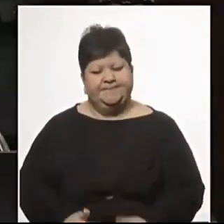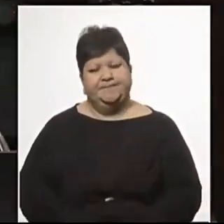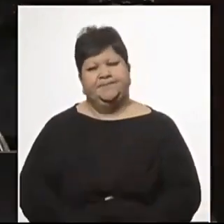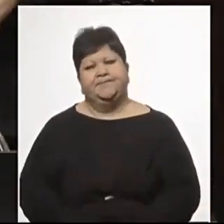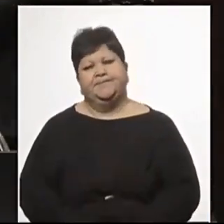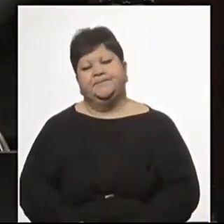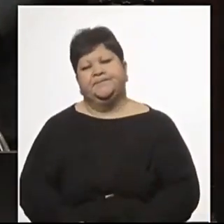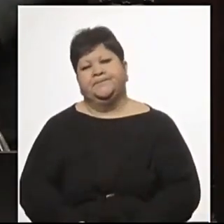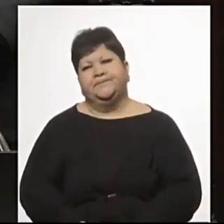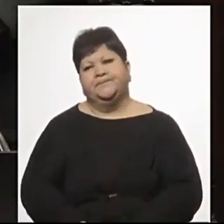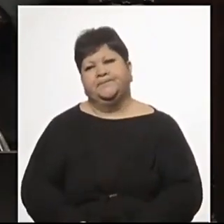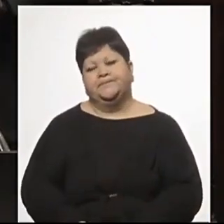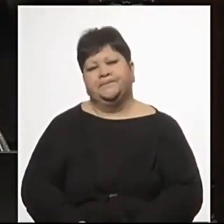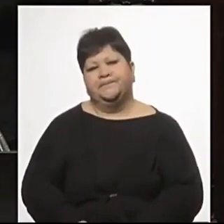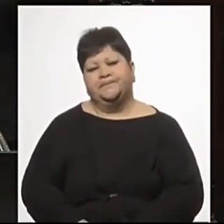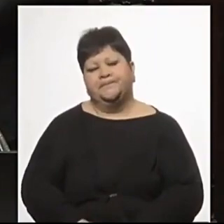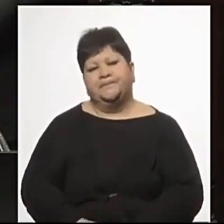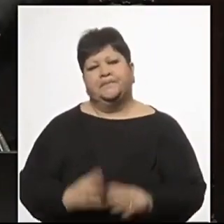aplausos